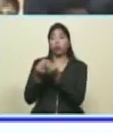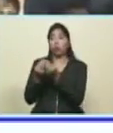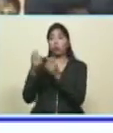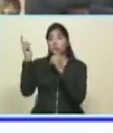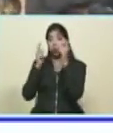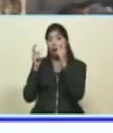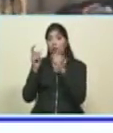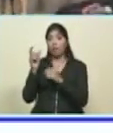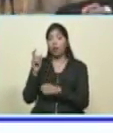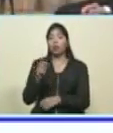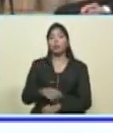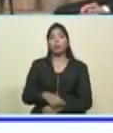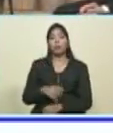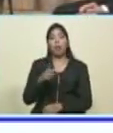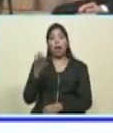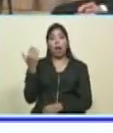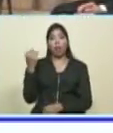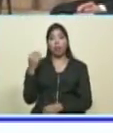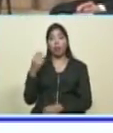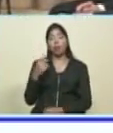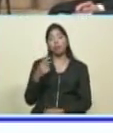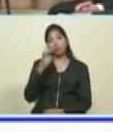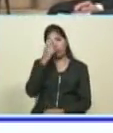bueno, recorrí el mundo